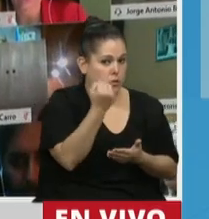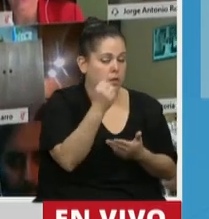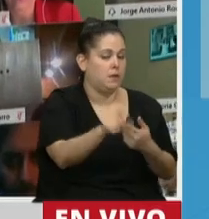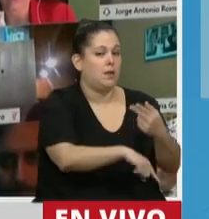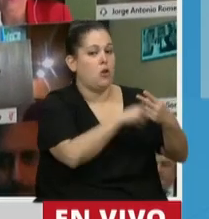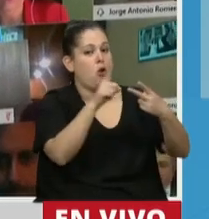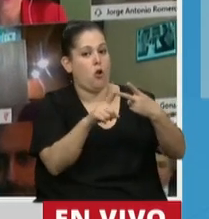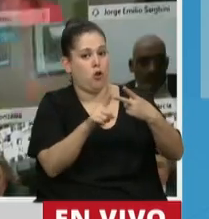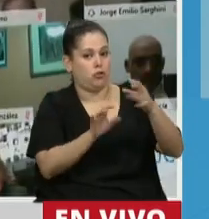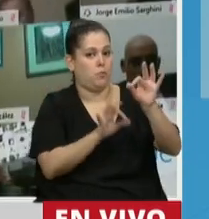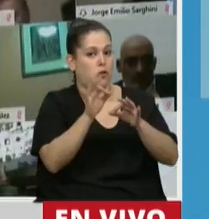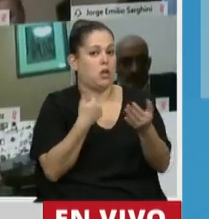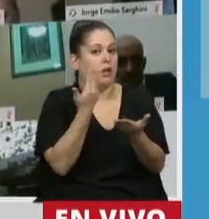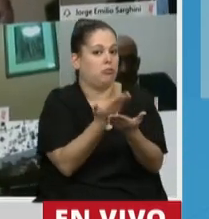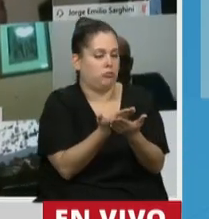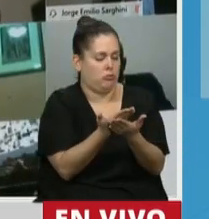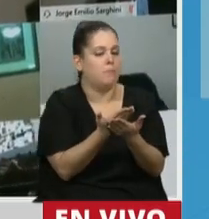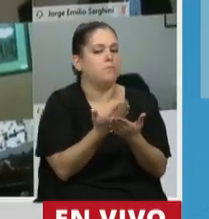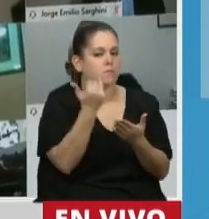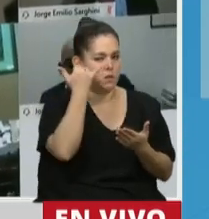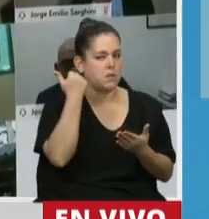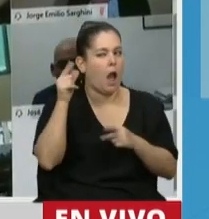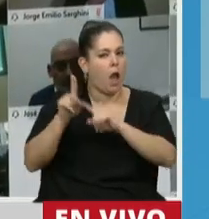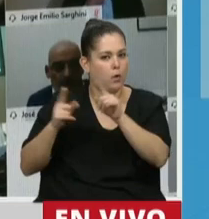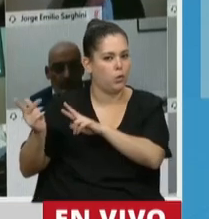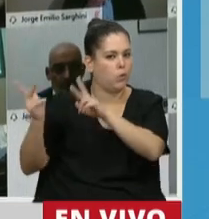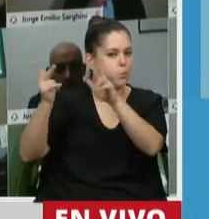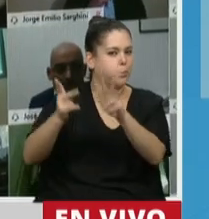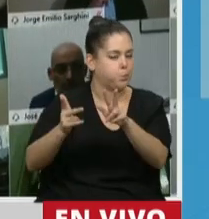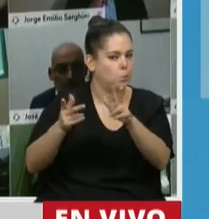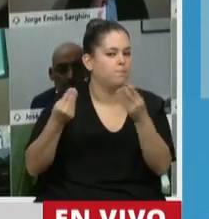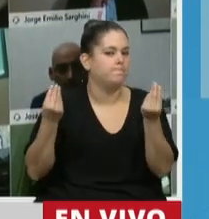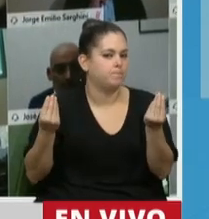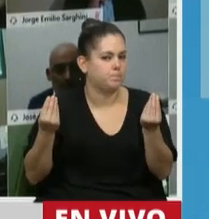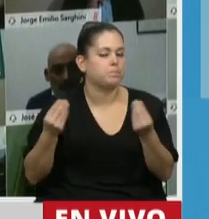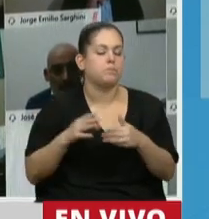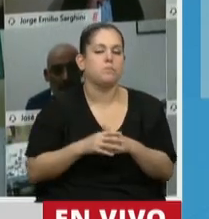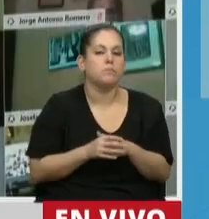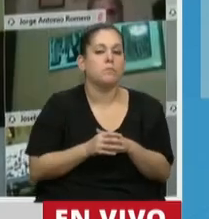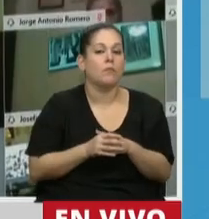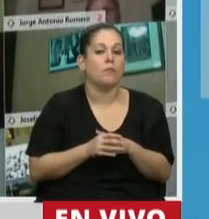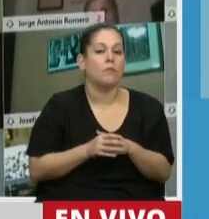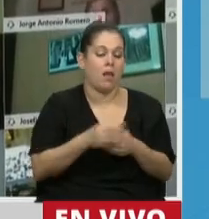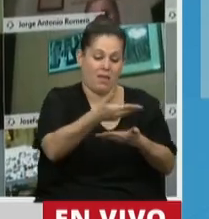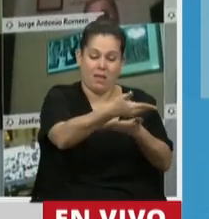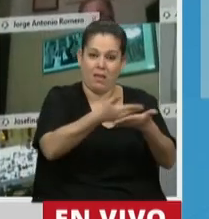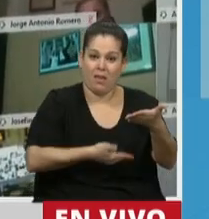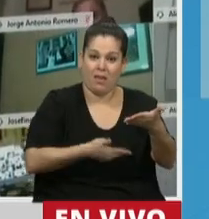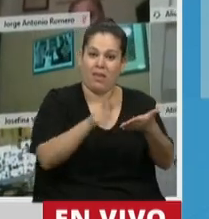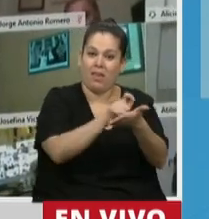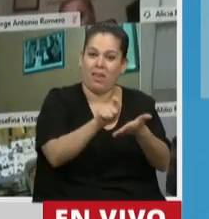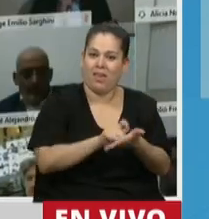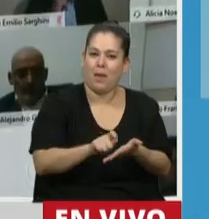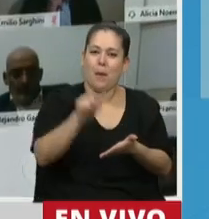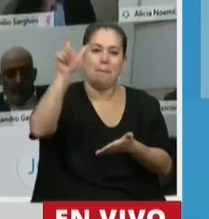otro, del que se hizo mención algún diputado. La historia clínica para los pacientes.